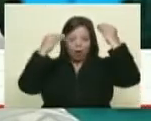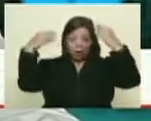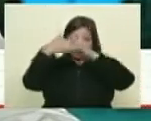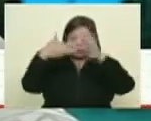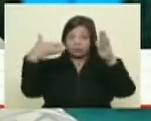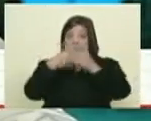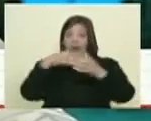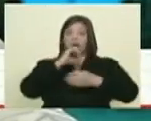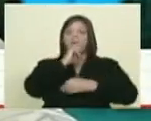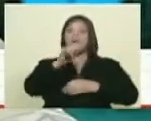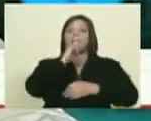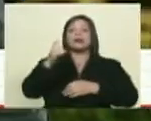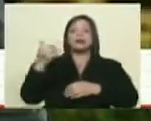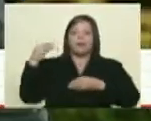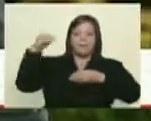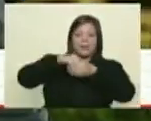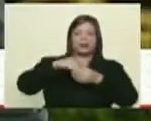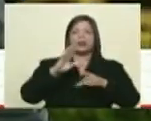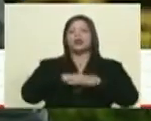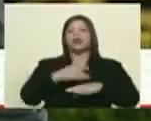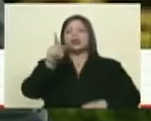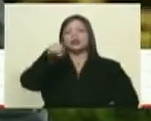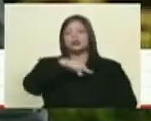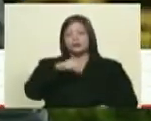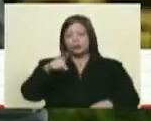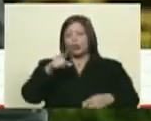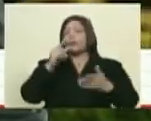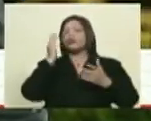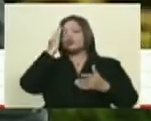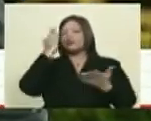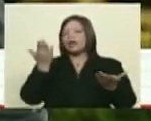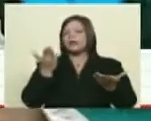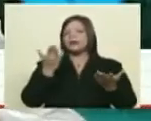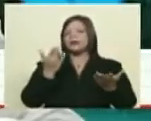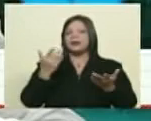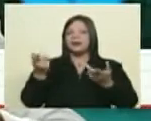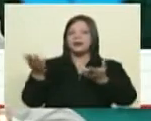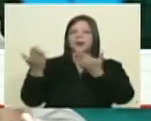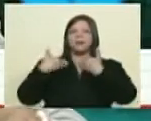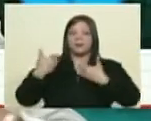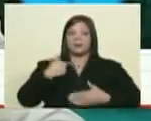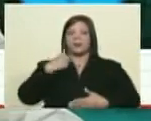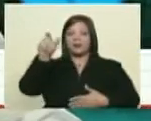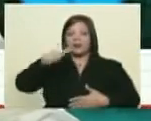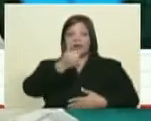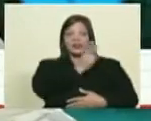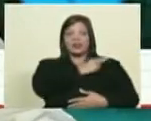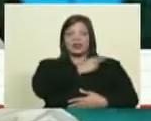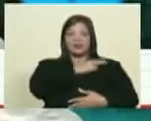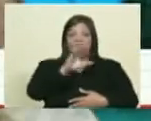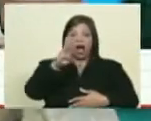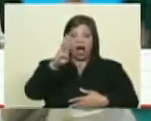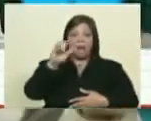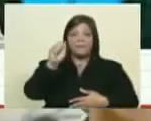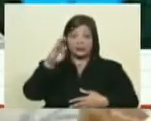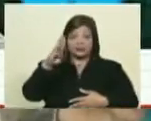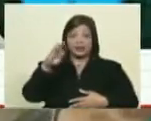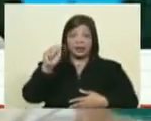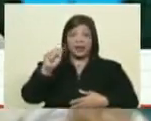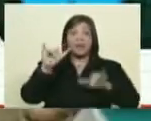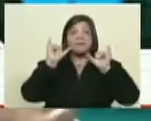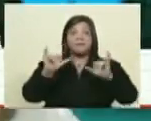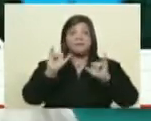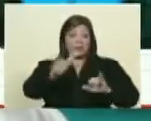la información que a ellos les interesa. ¿Y cómo tú sabes que la CIA estaba detrás de sus periodistas en el mundo? Porque me lo dijo el propio director del diario ABC. Es el propio